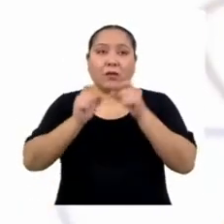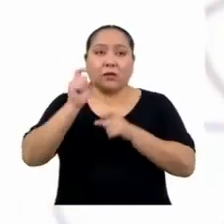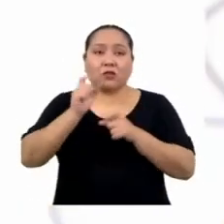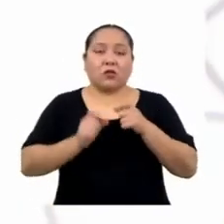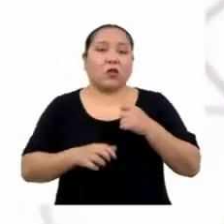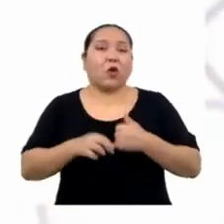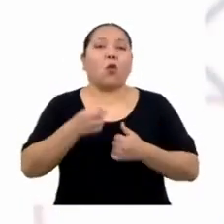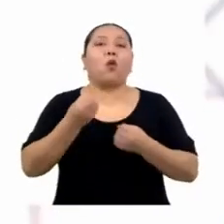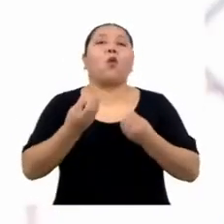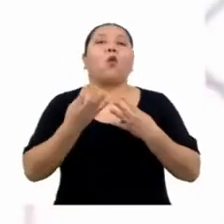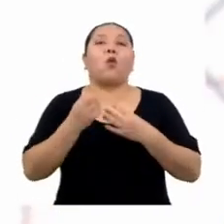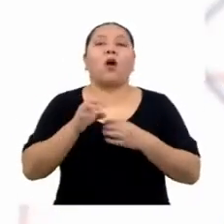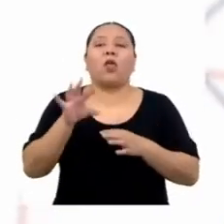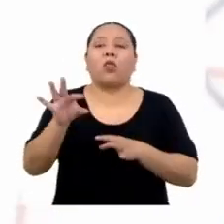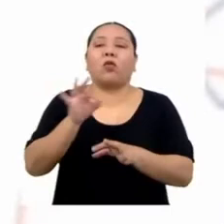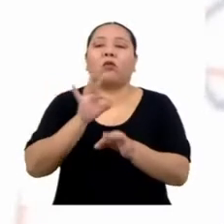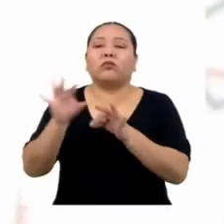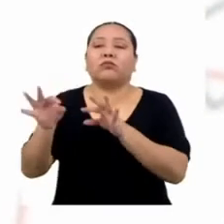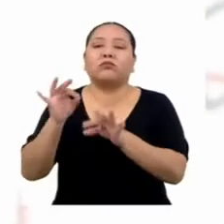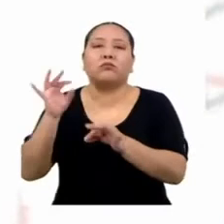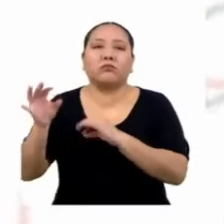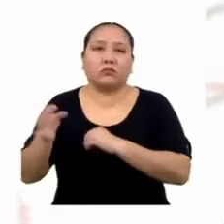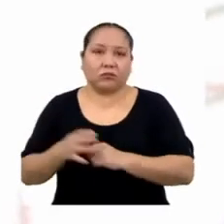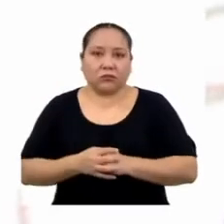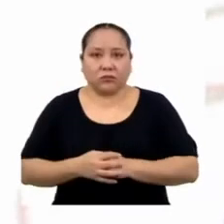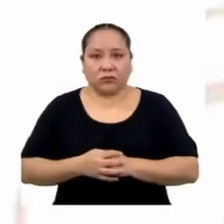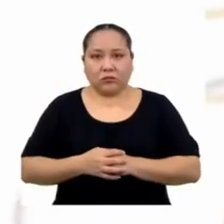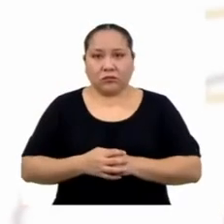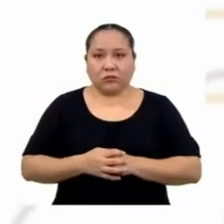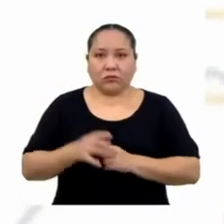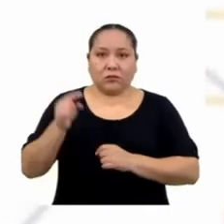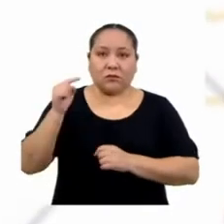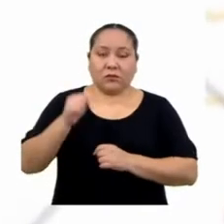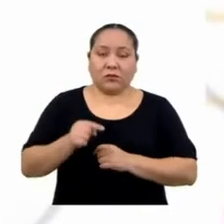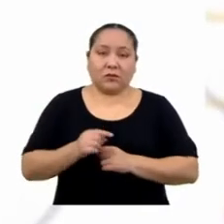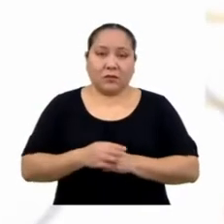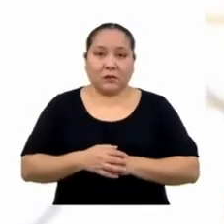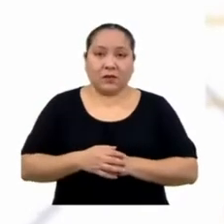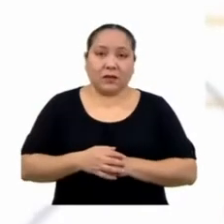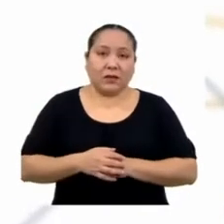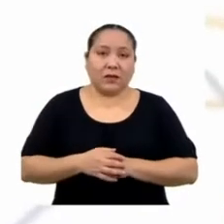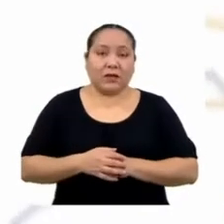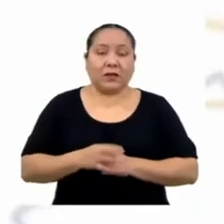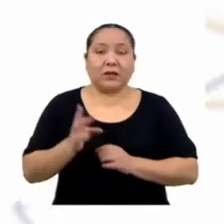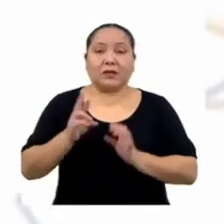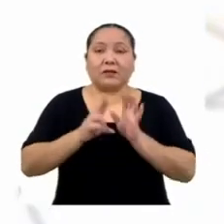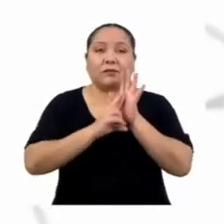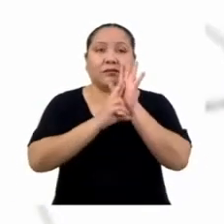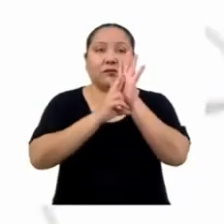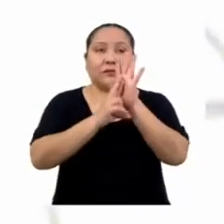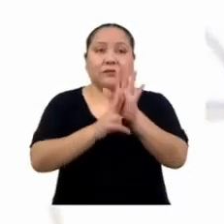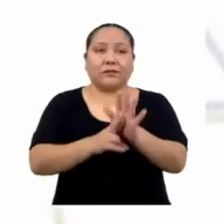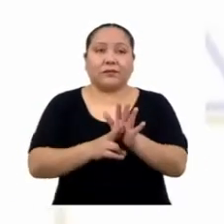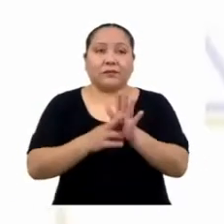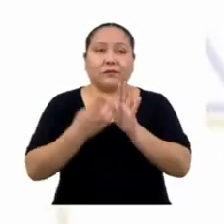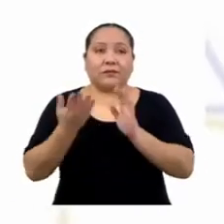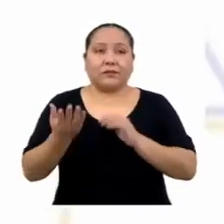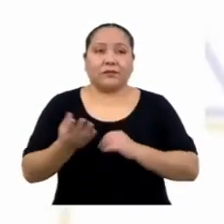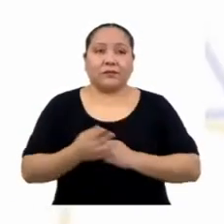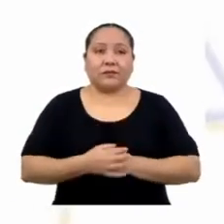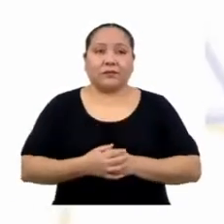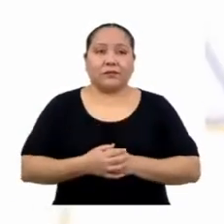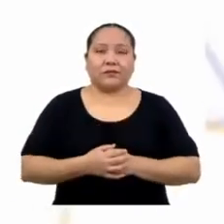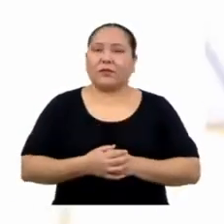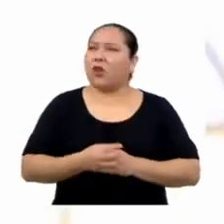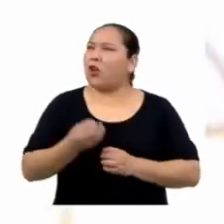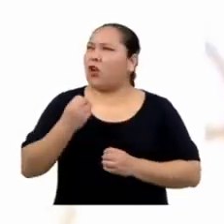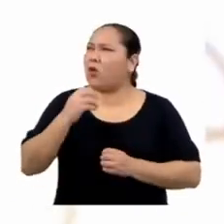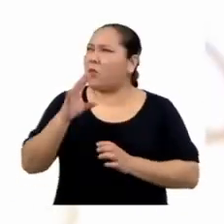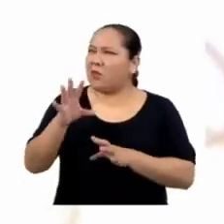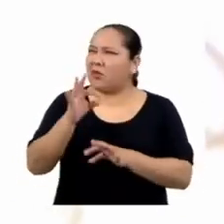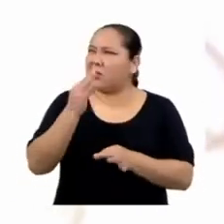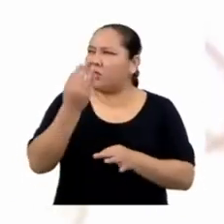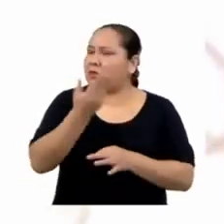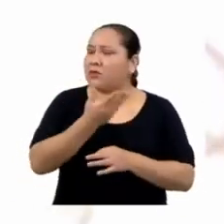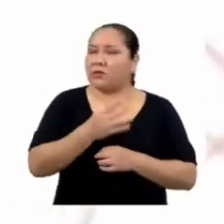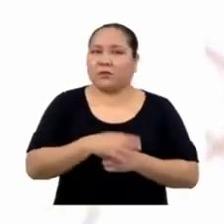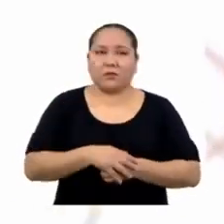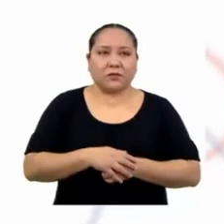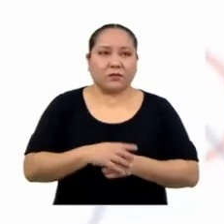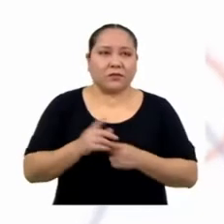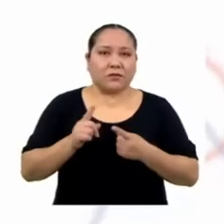proporcional de cada grupo o estrato. La muestra proporcional está representada por... ¿Eso cómo lo logramos?